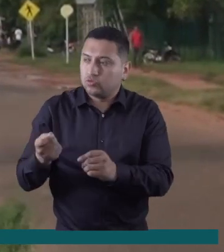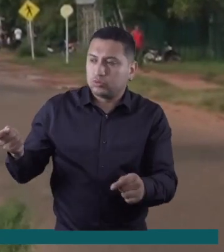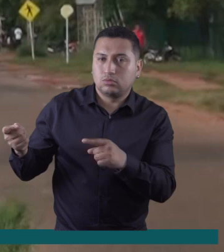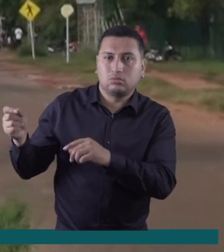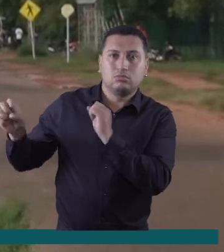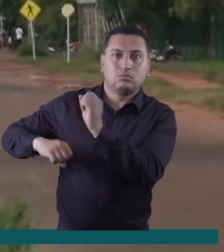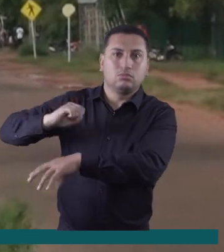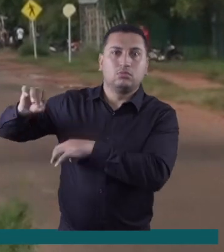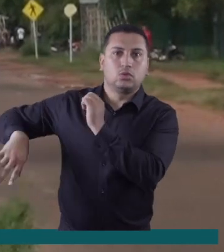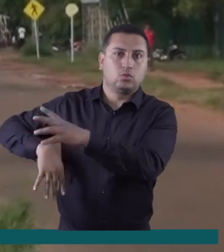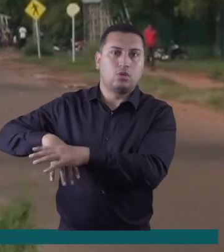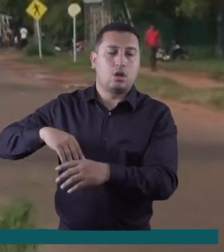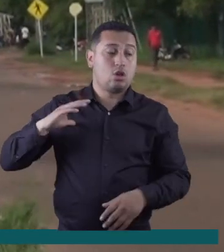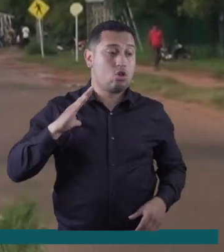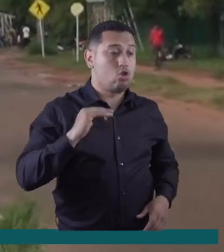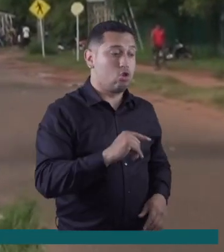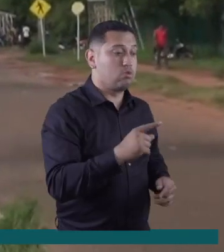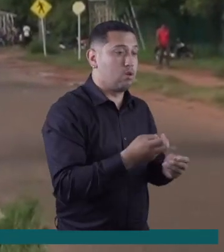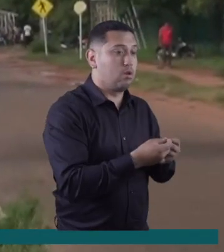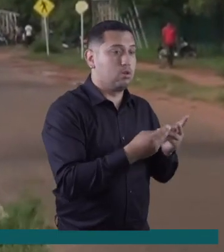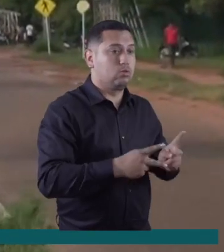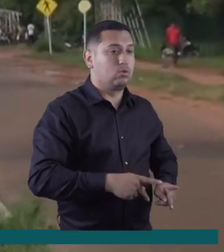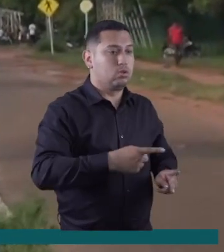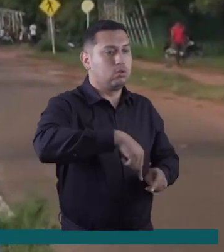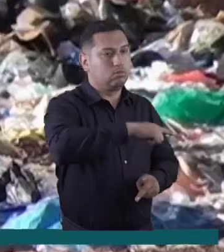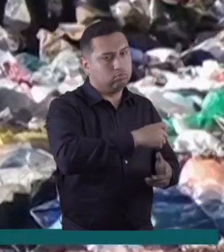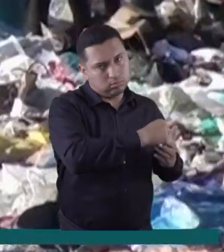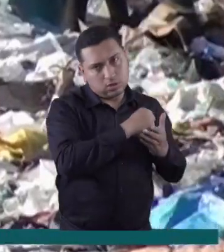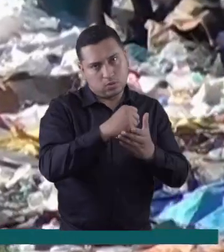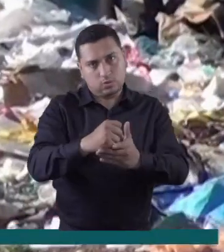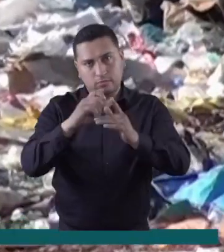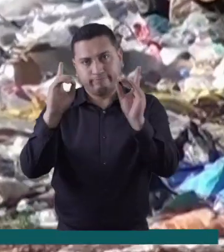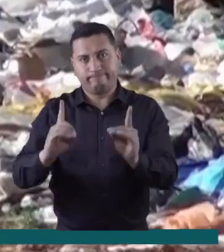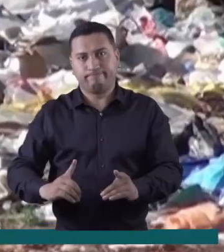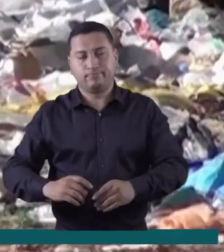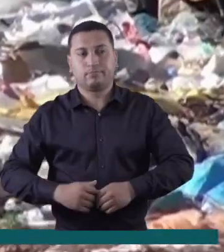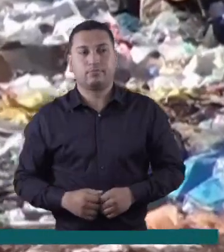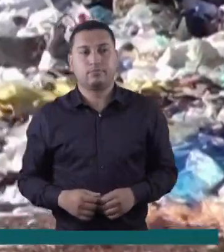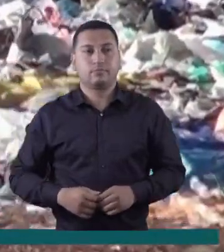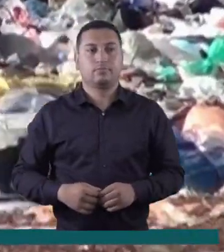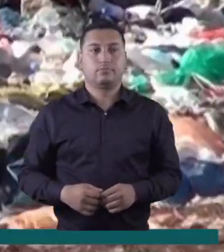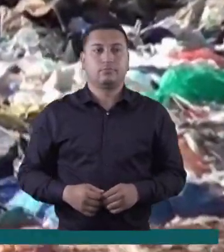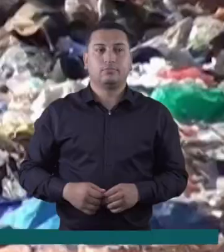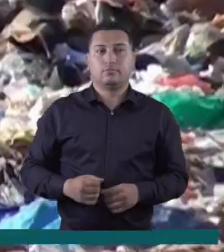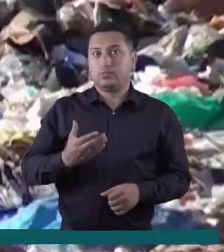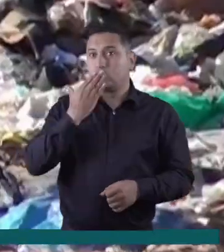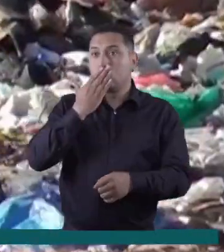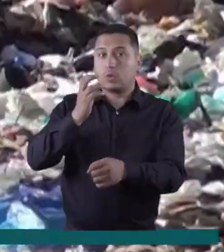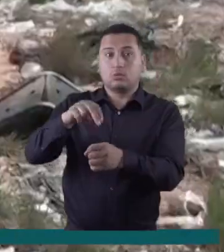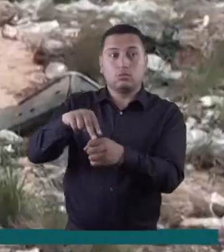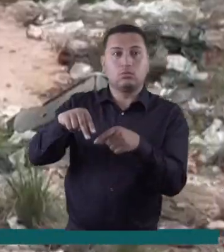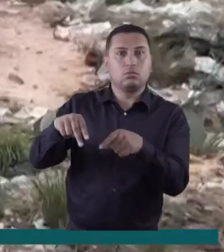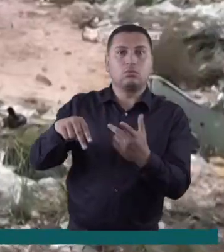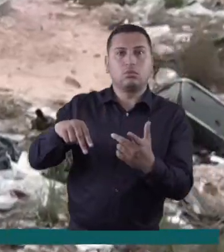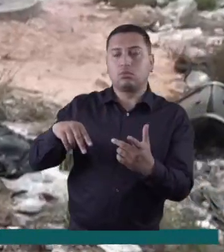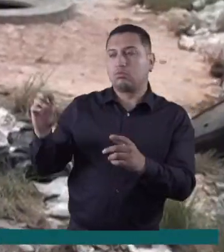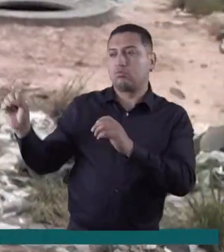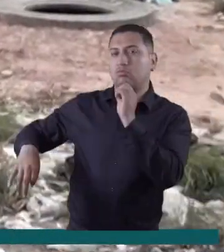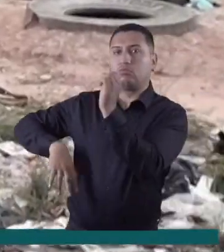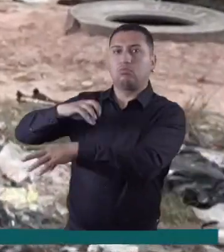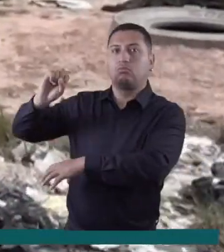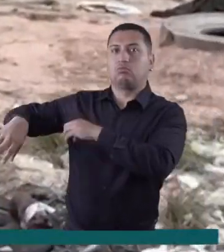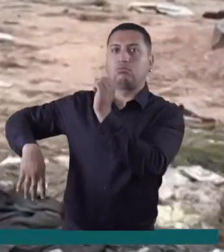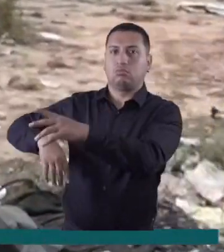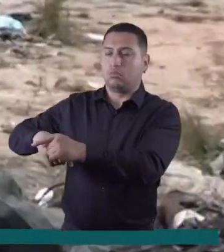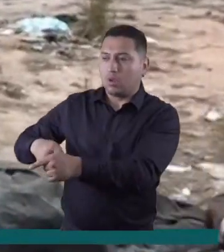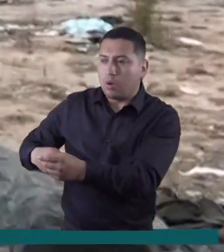un grupo de estudiantes de Cota, Cundinamarca, decidió brindarles una ayuda. La noticia de que el pueblo indígena Amorúa se alimenta de sobras en el